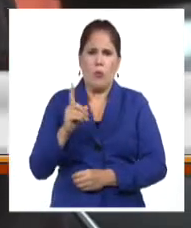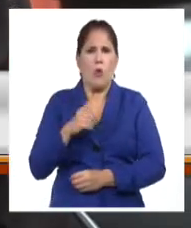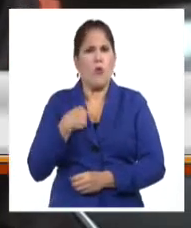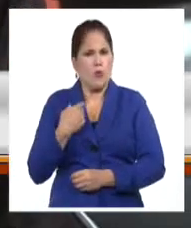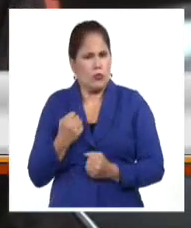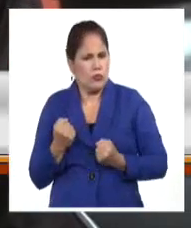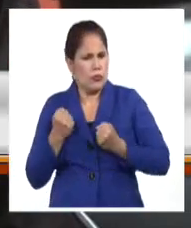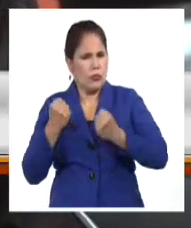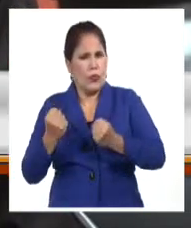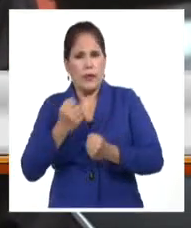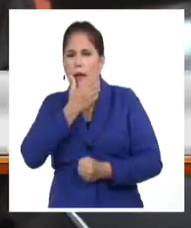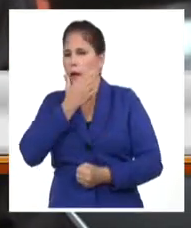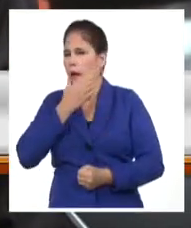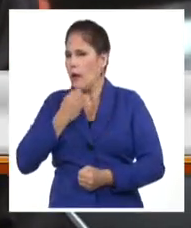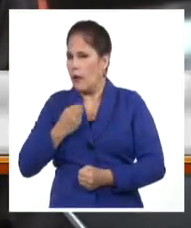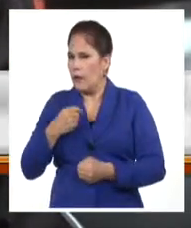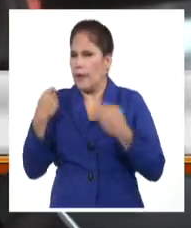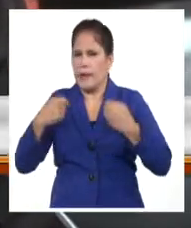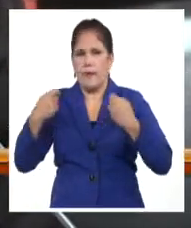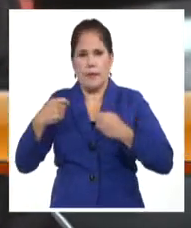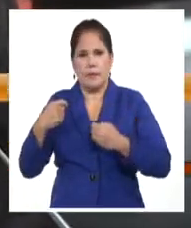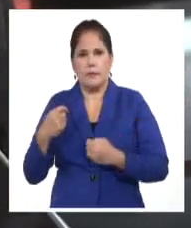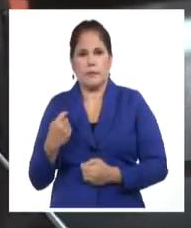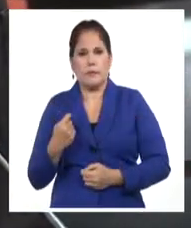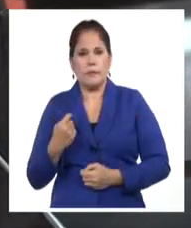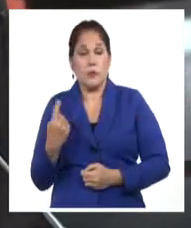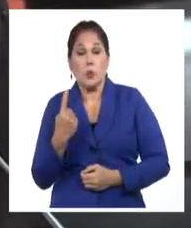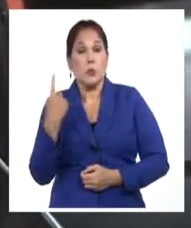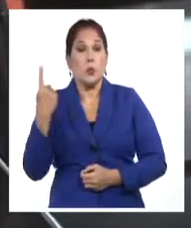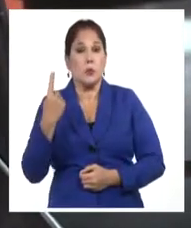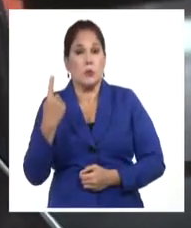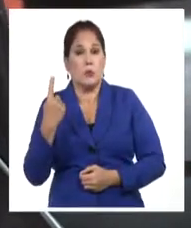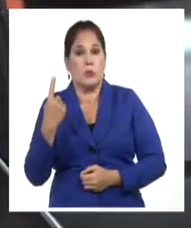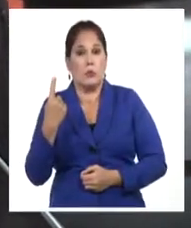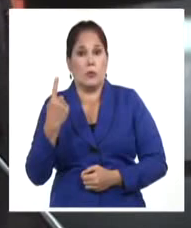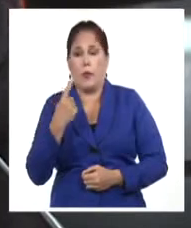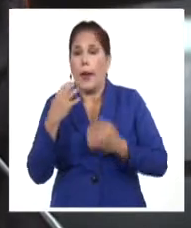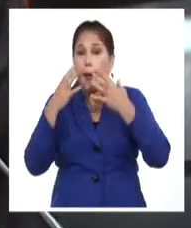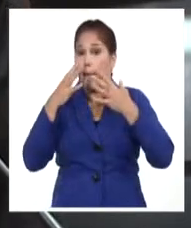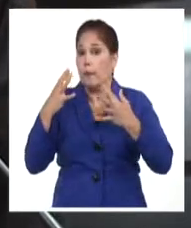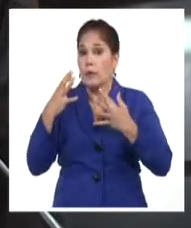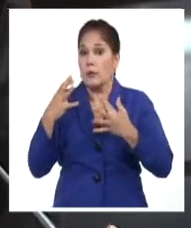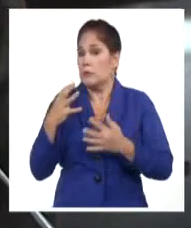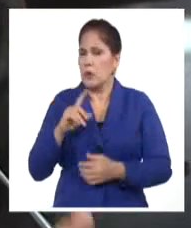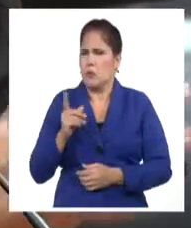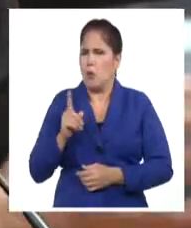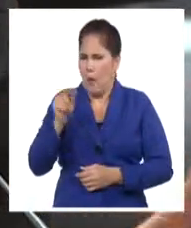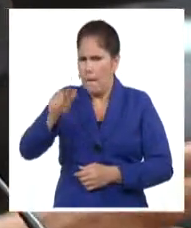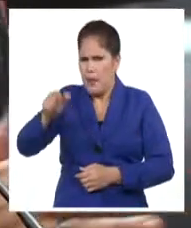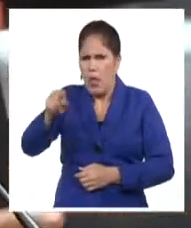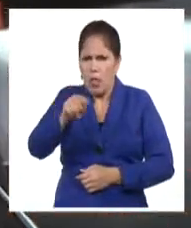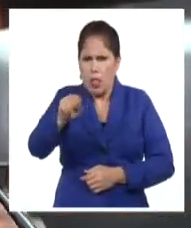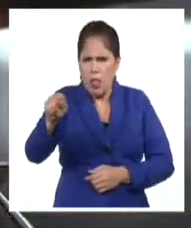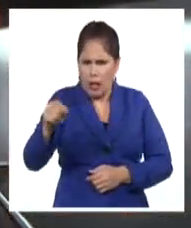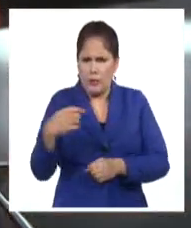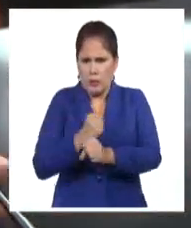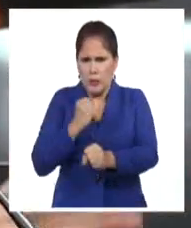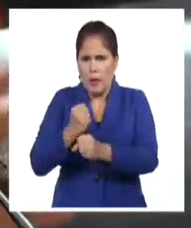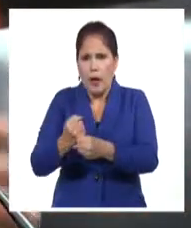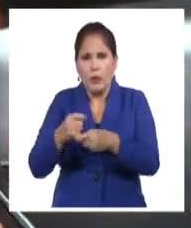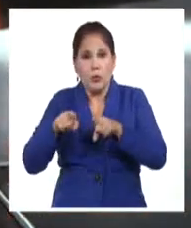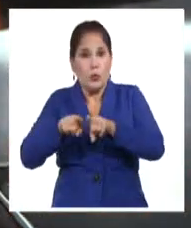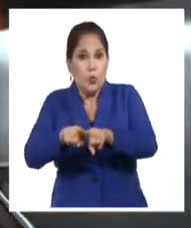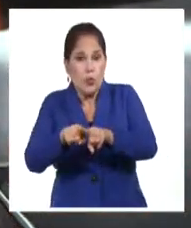los jóvenes para decir no somos secretarios extremistas, no somos solos. Esa gente que está trabajando